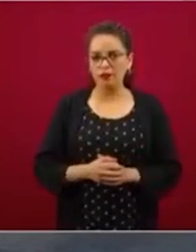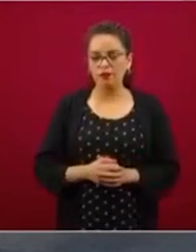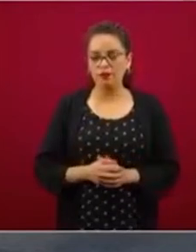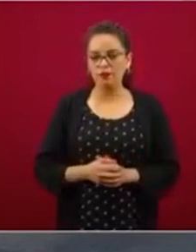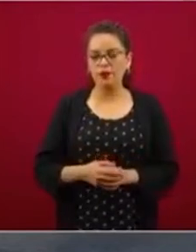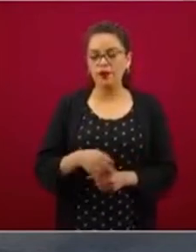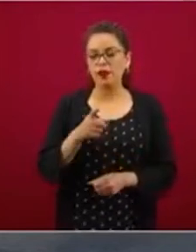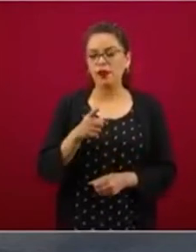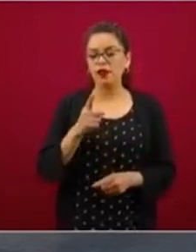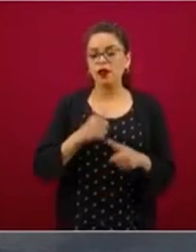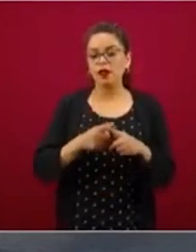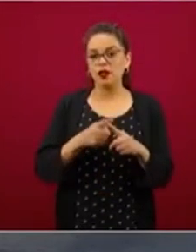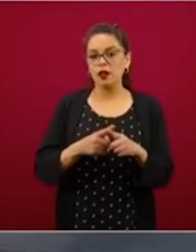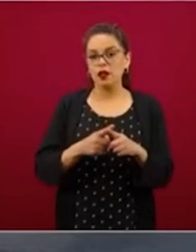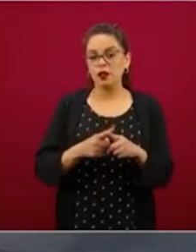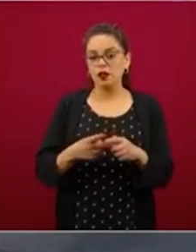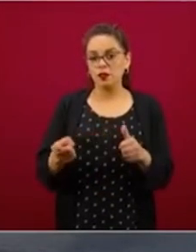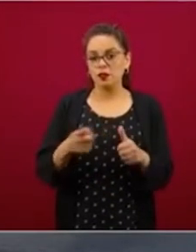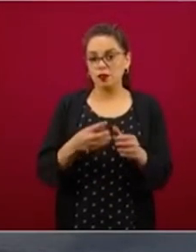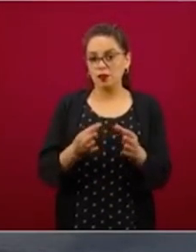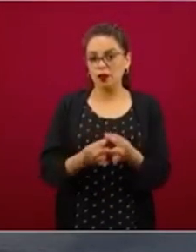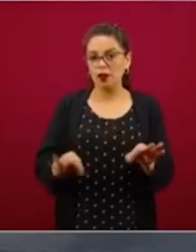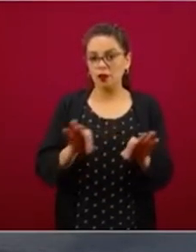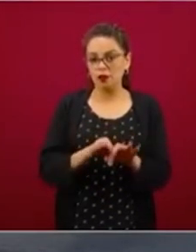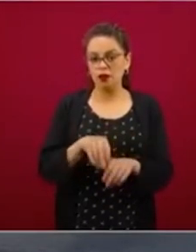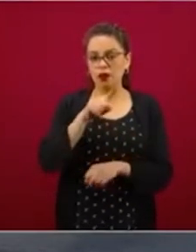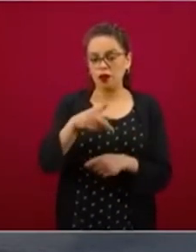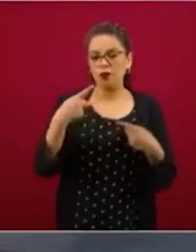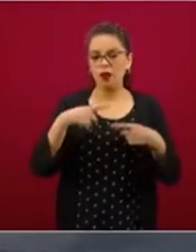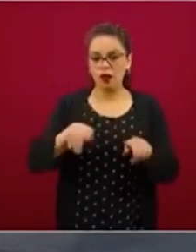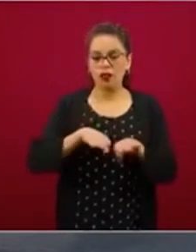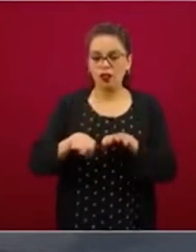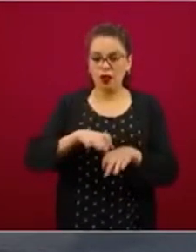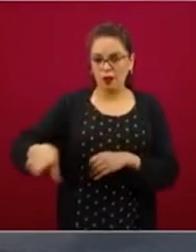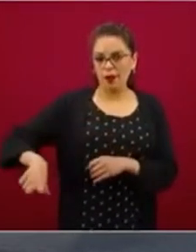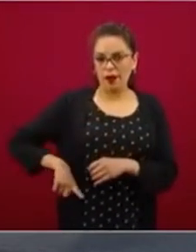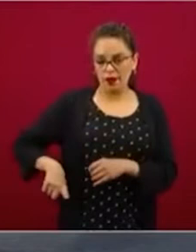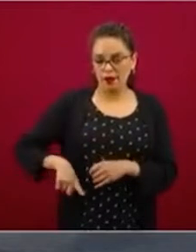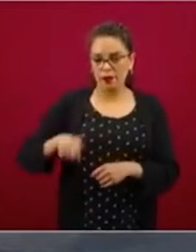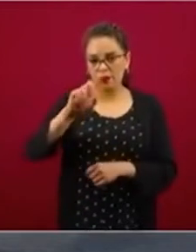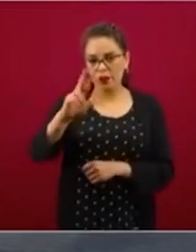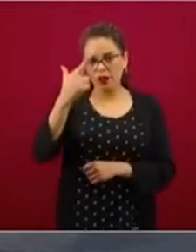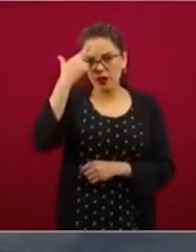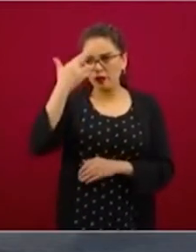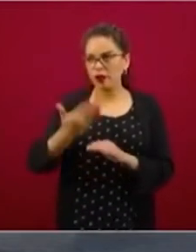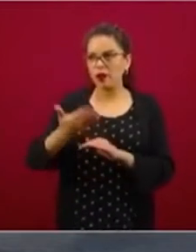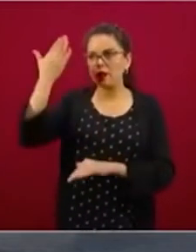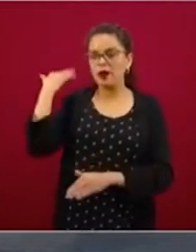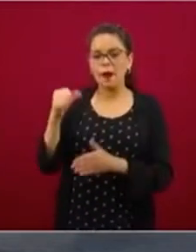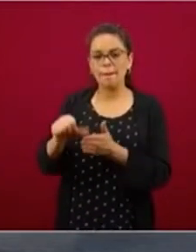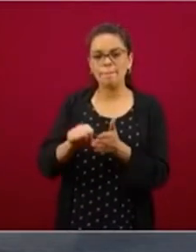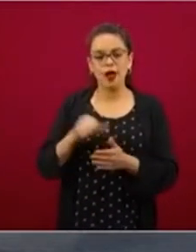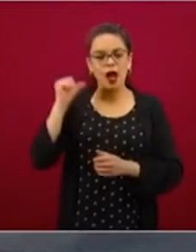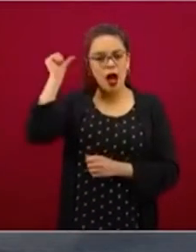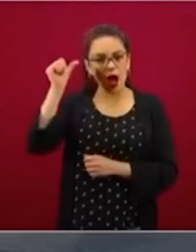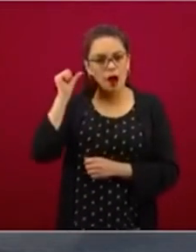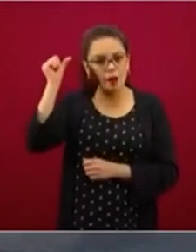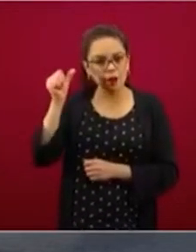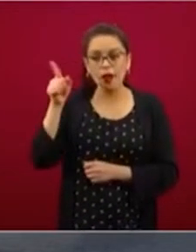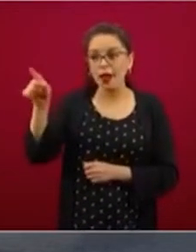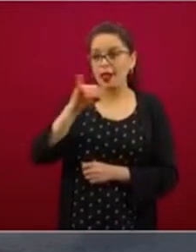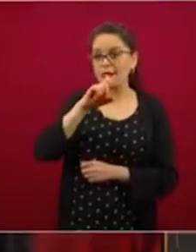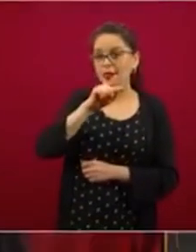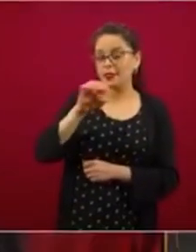que son trabajadores del Estado. Como ustedes se acordarán, el pasado mes de abril el Issste anunció